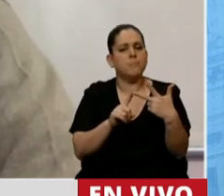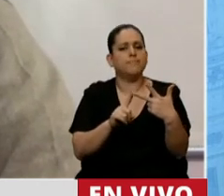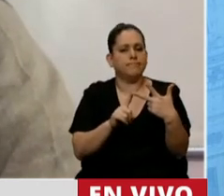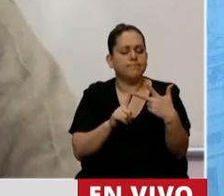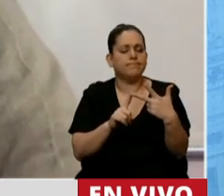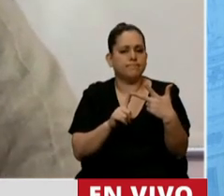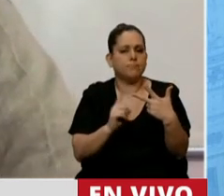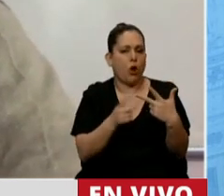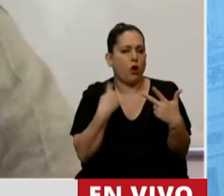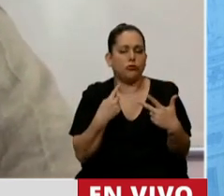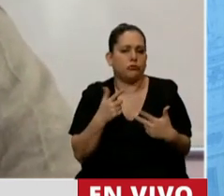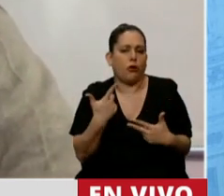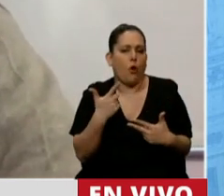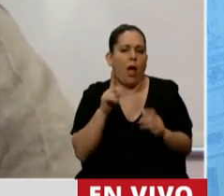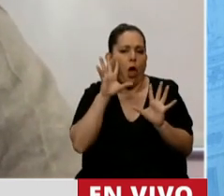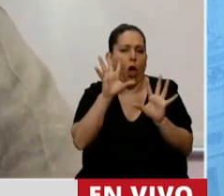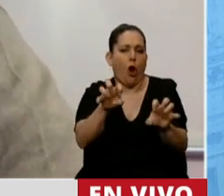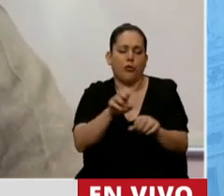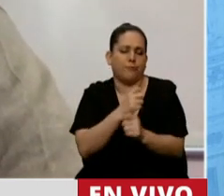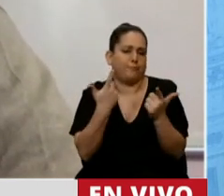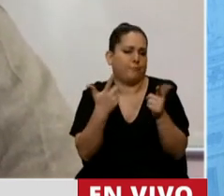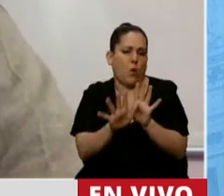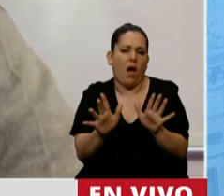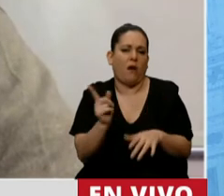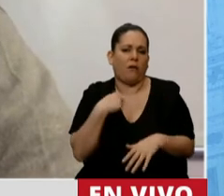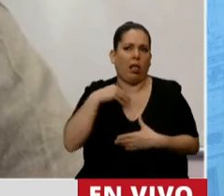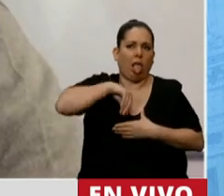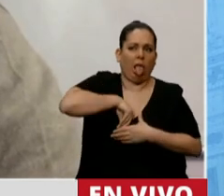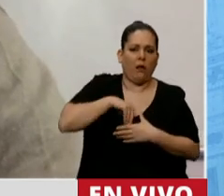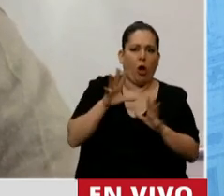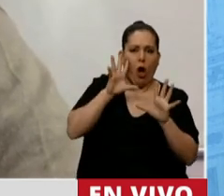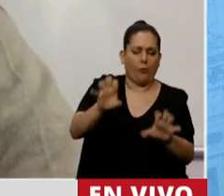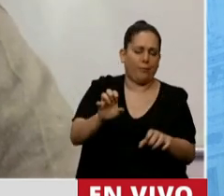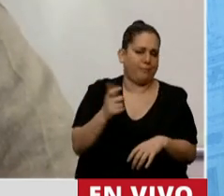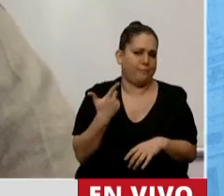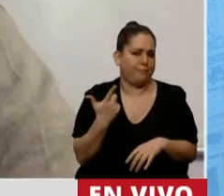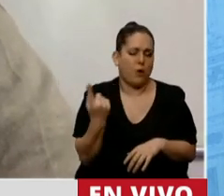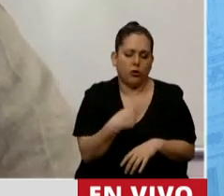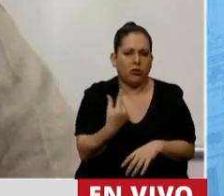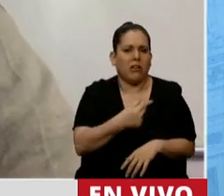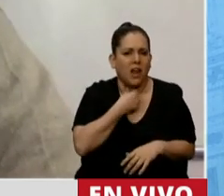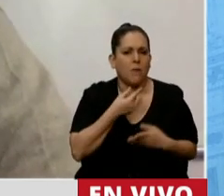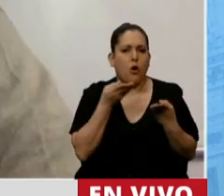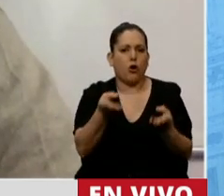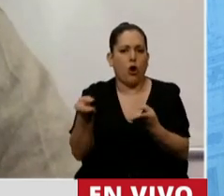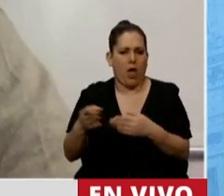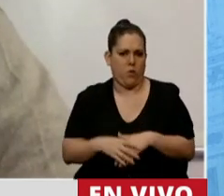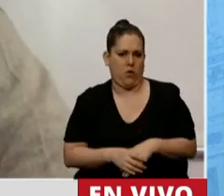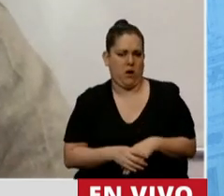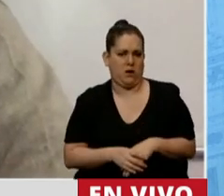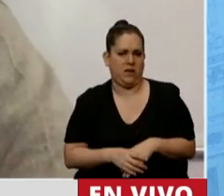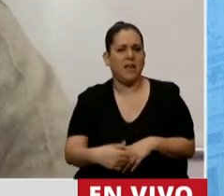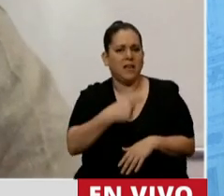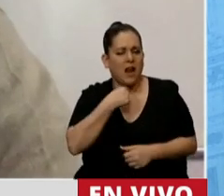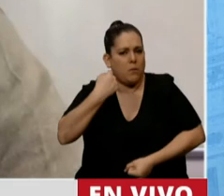nosotros no tenemos odio, no vivimos con el odio. Creo que todos queremos colaborar, queremos